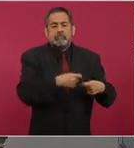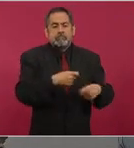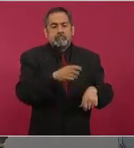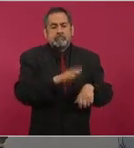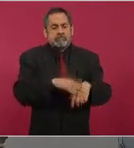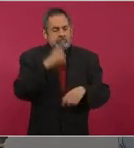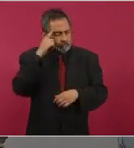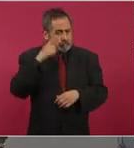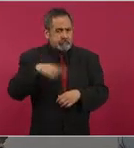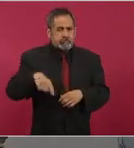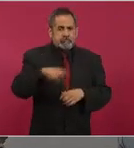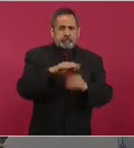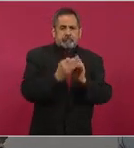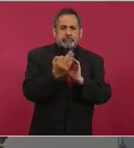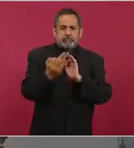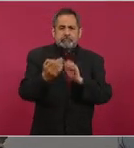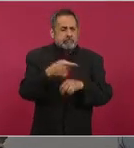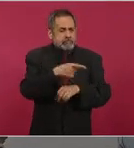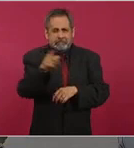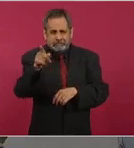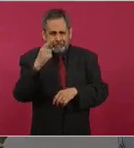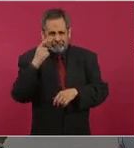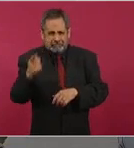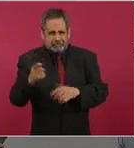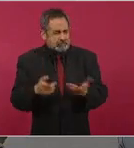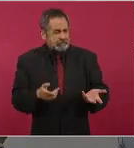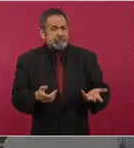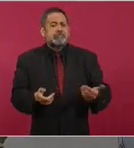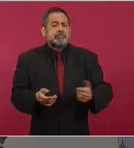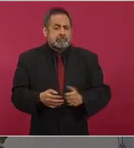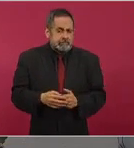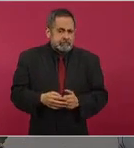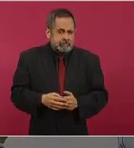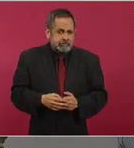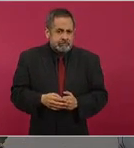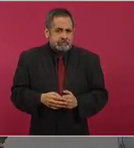muy cerca de aquí, pero